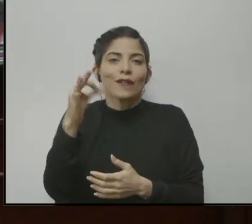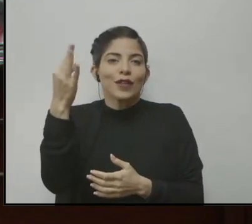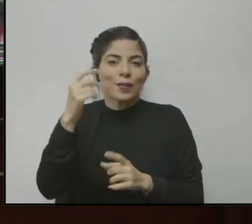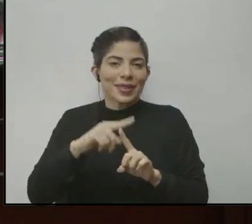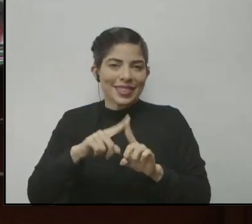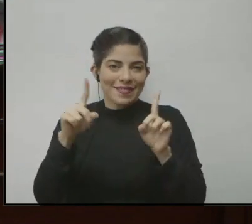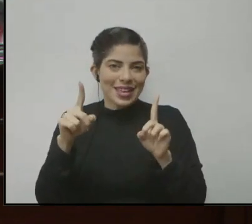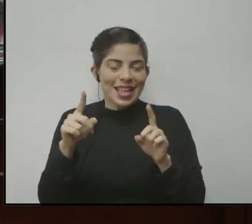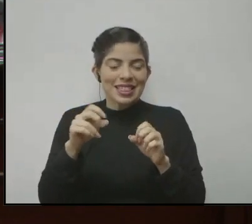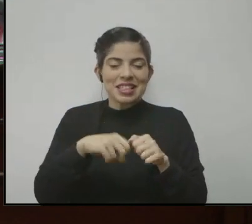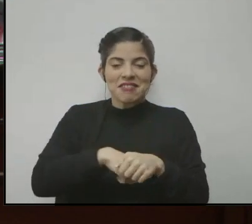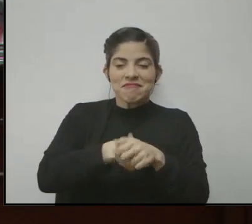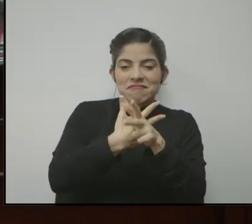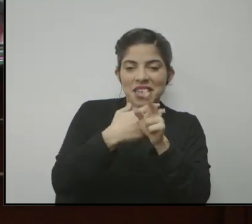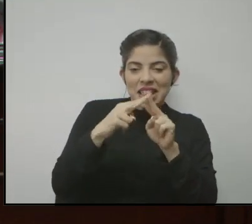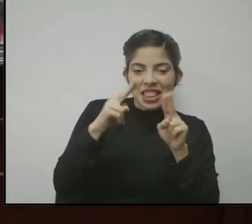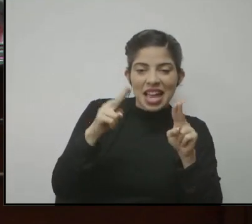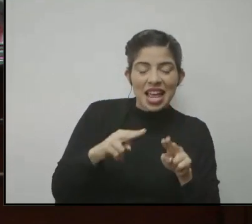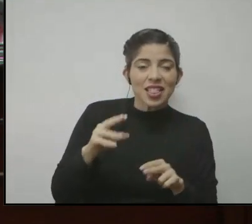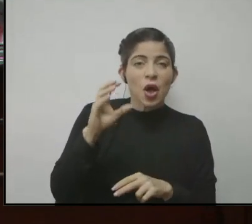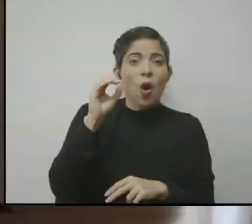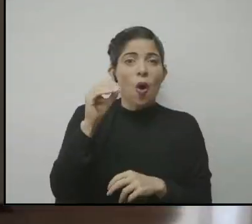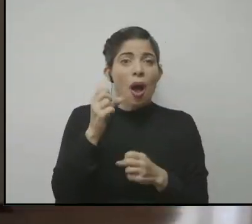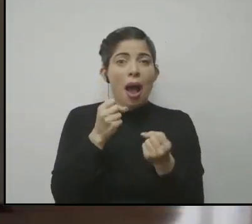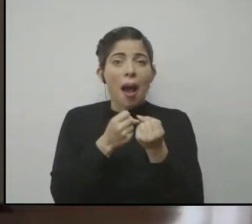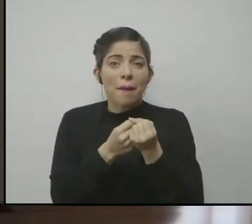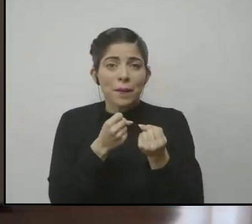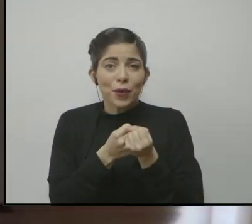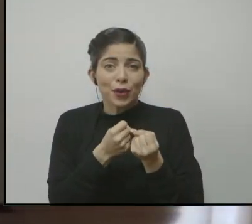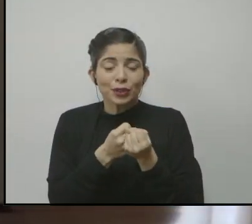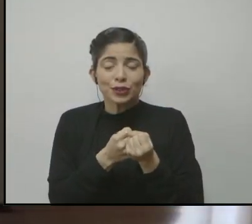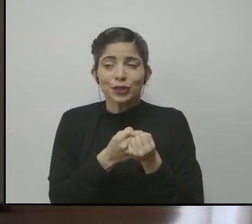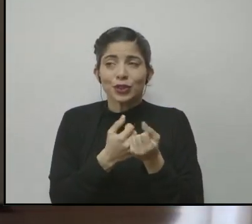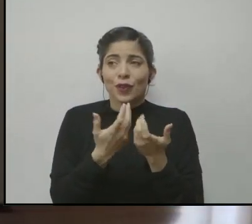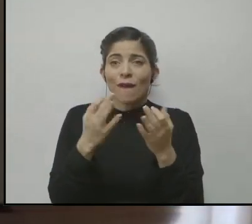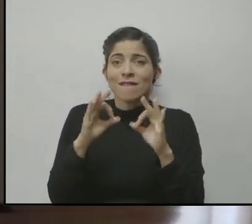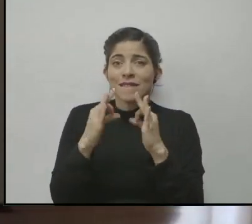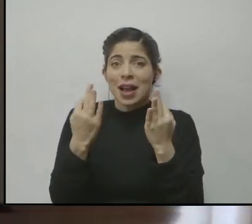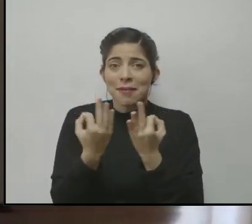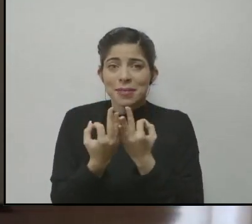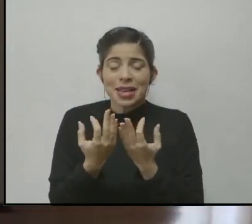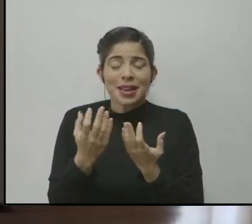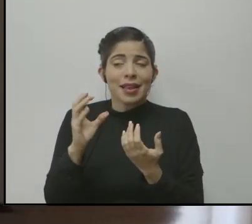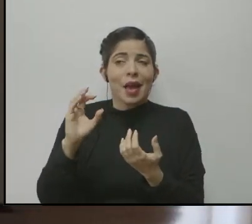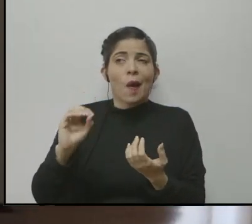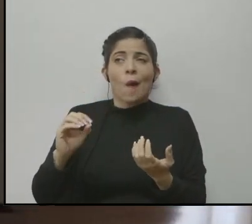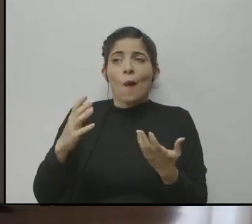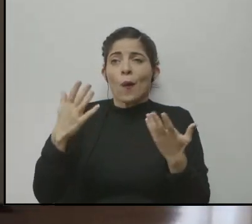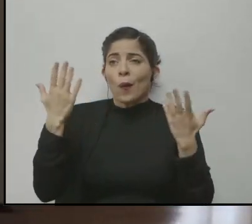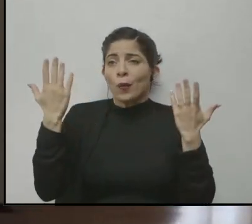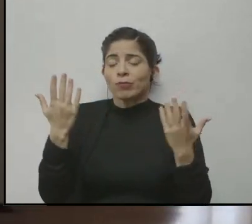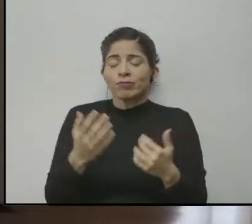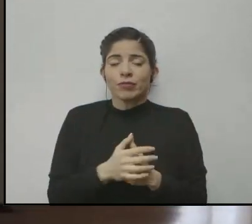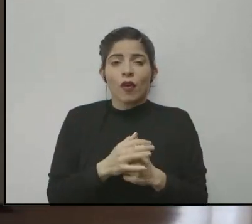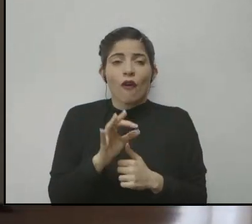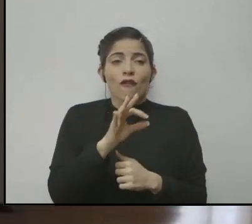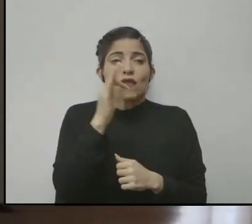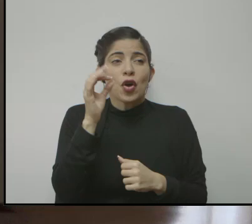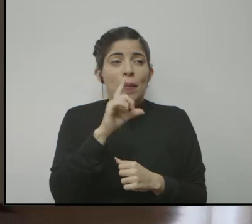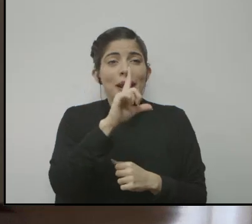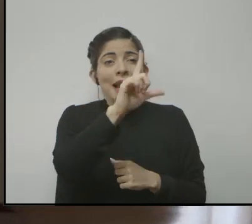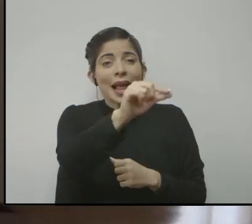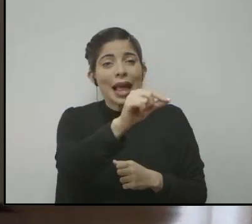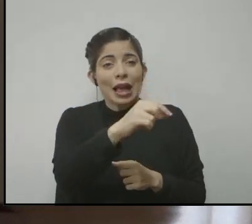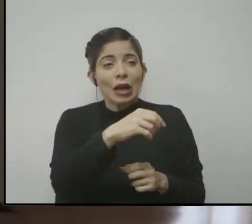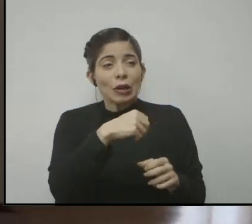sea de una forma virtual aunque sea con mucho apoyo de familiares o aunque sea de forma remota